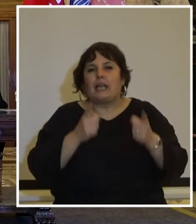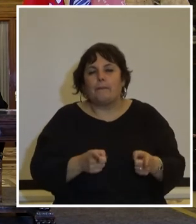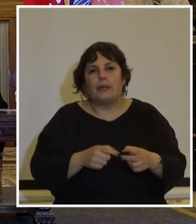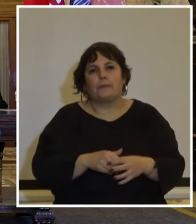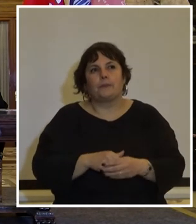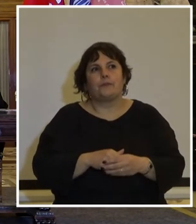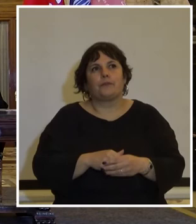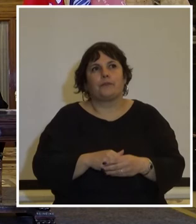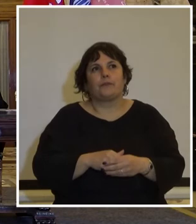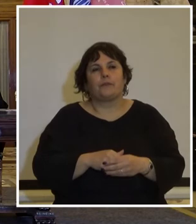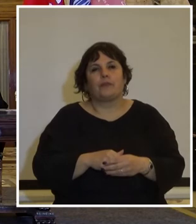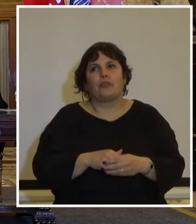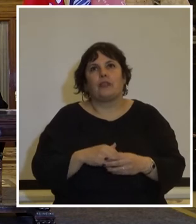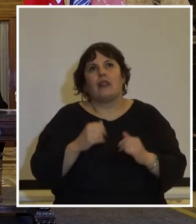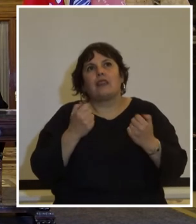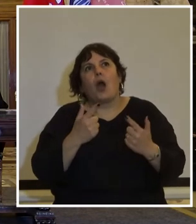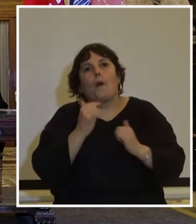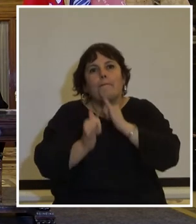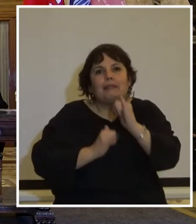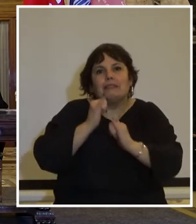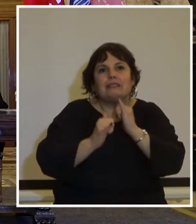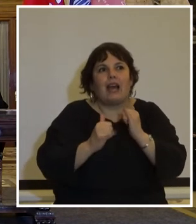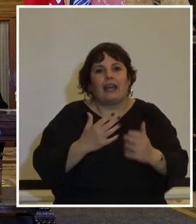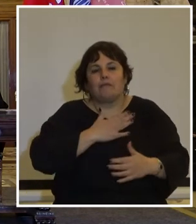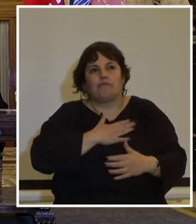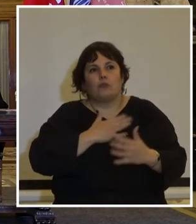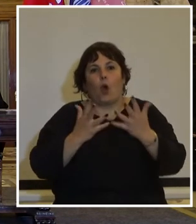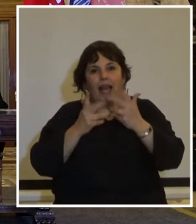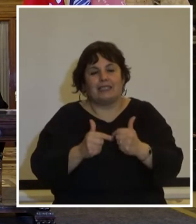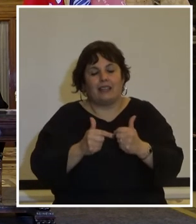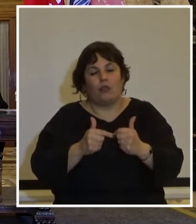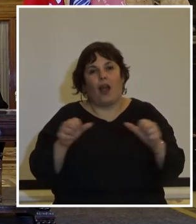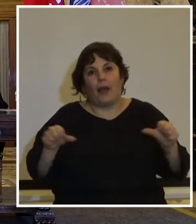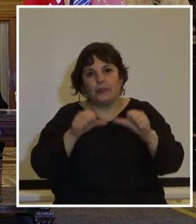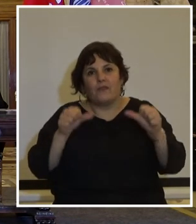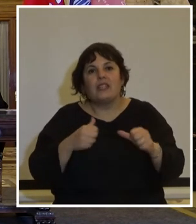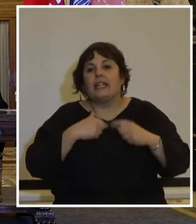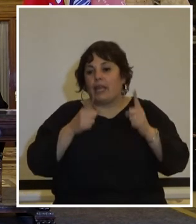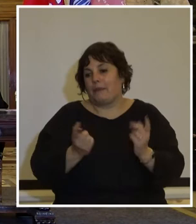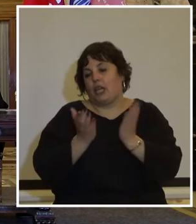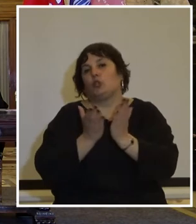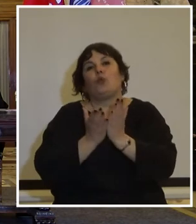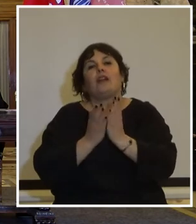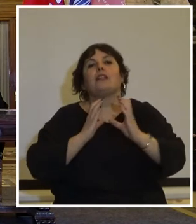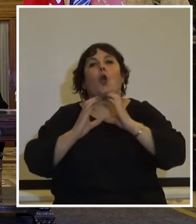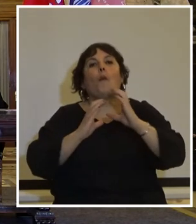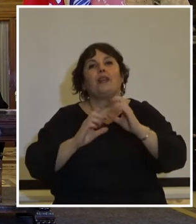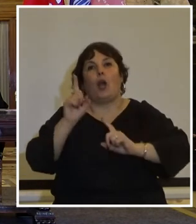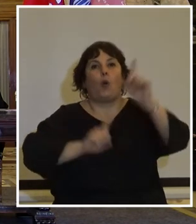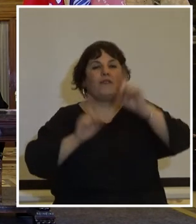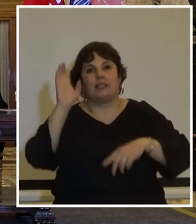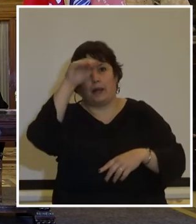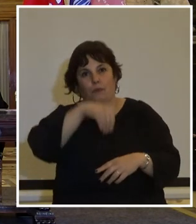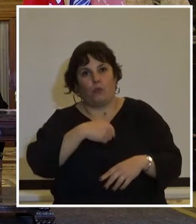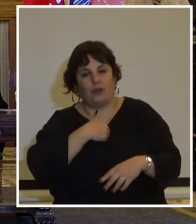dando dando como un mensaje por parte de organizadores de esta actividad y también como estudiante de comunicación de la universidad de la